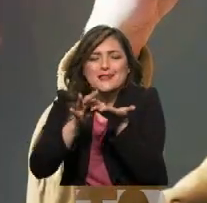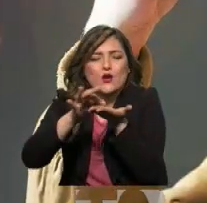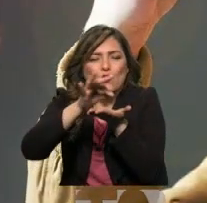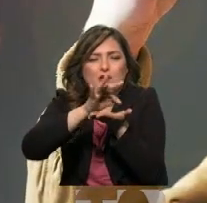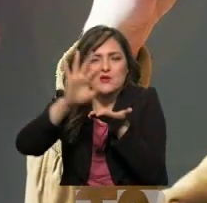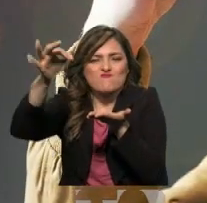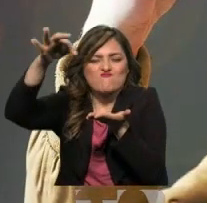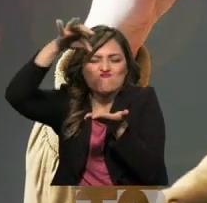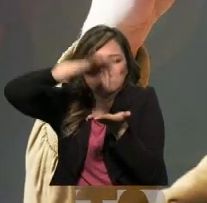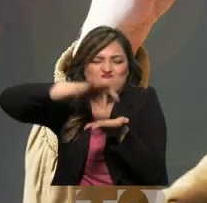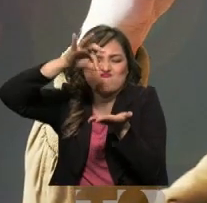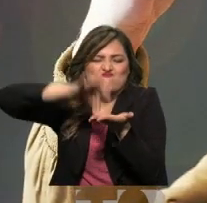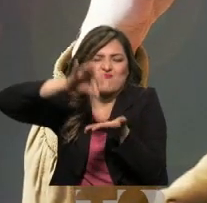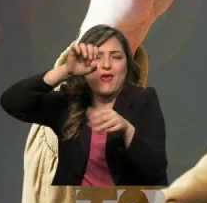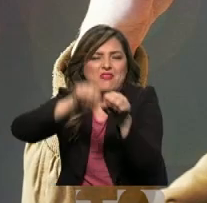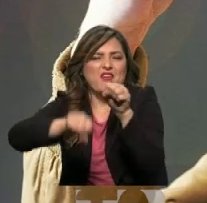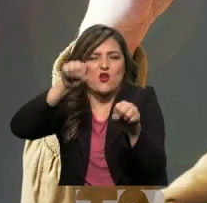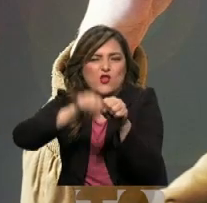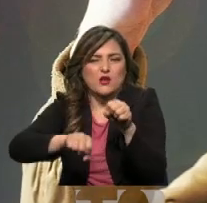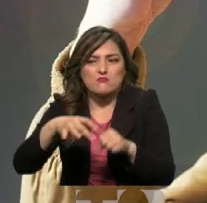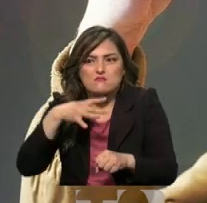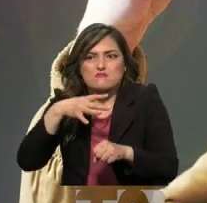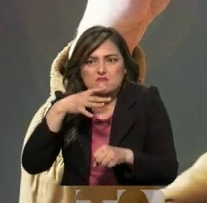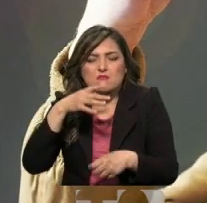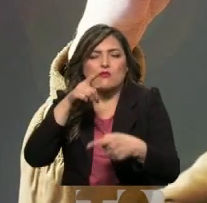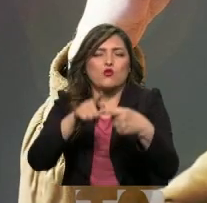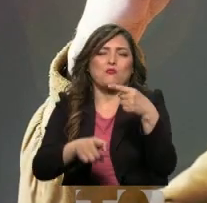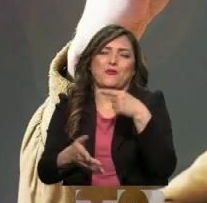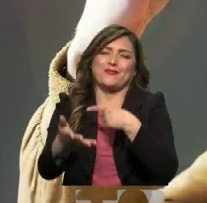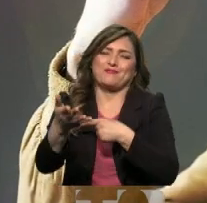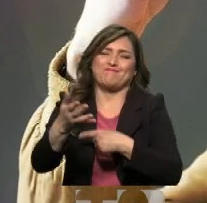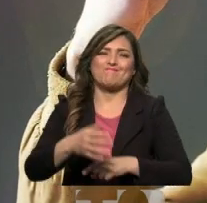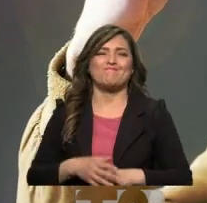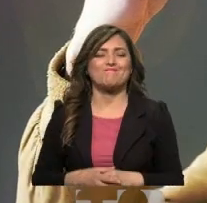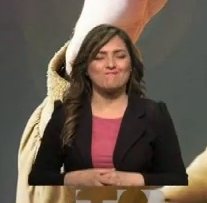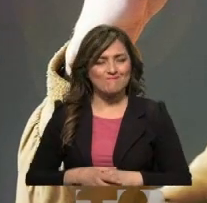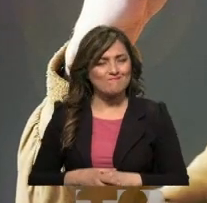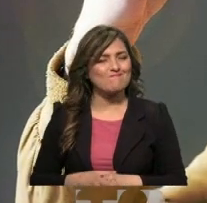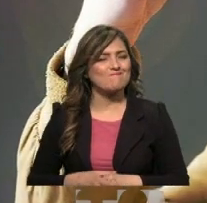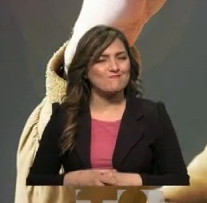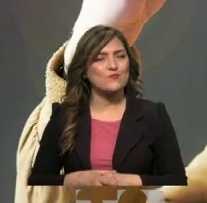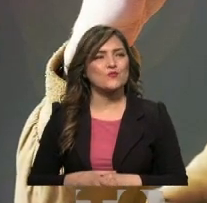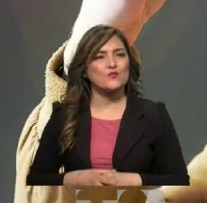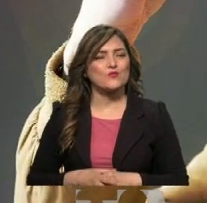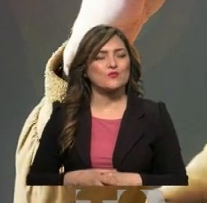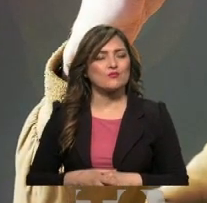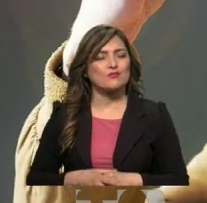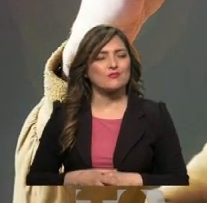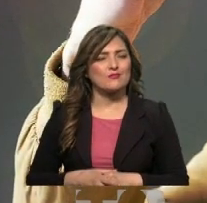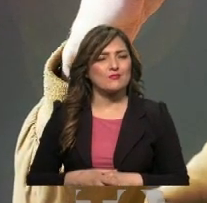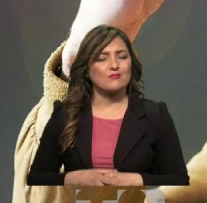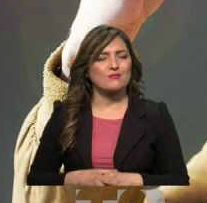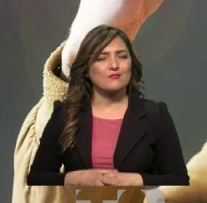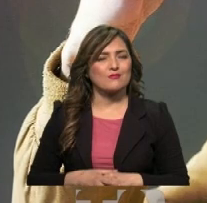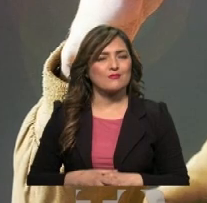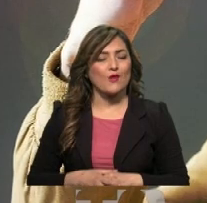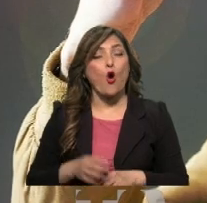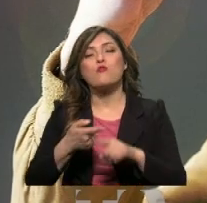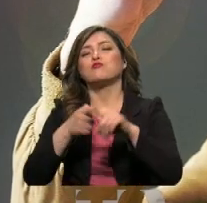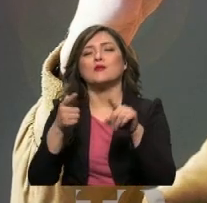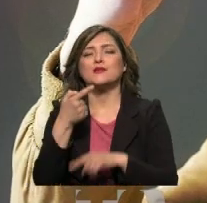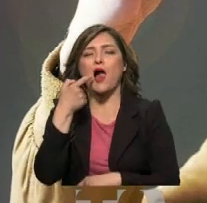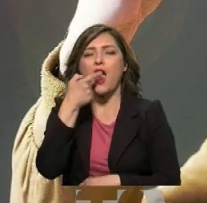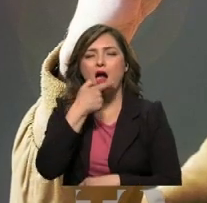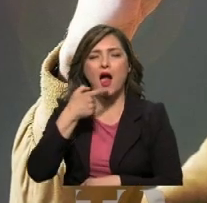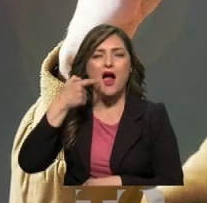percibir ciertos dolores. En relación a la disgeusia o ajeusia, es la pérdida de la capacidad de nuestras papilas